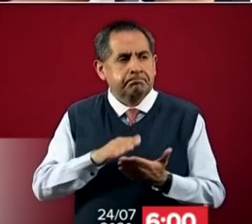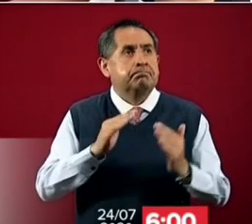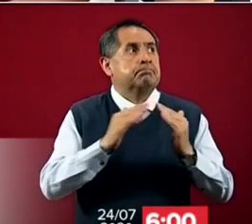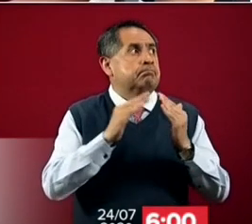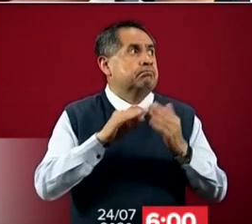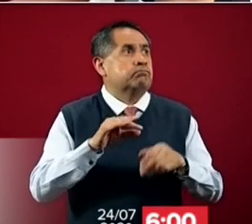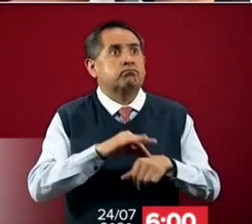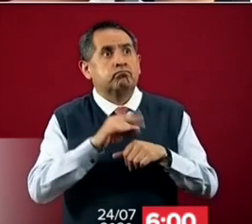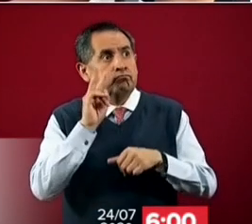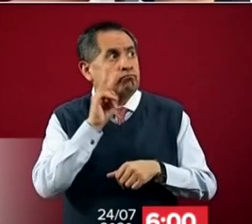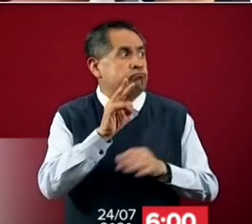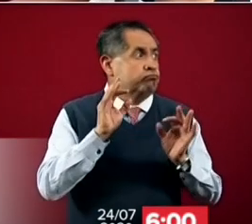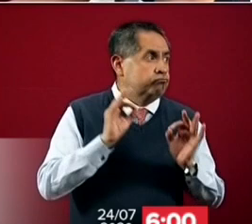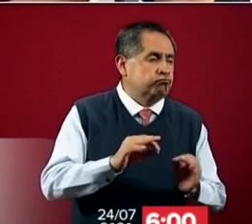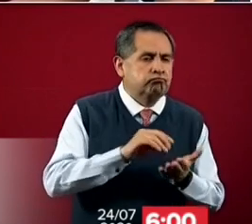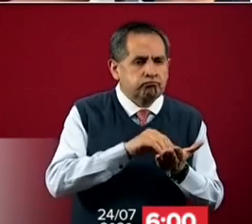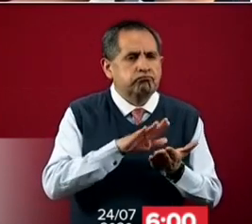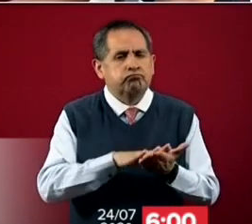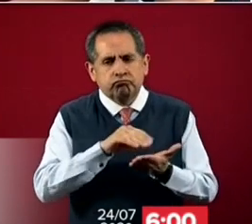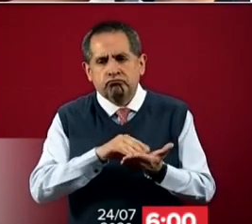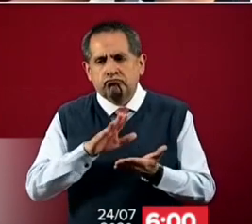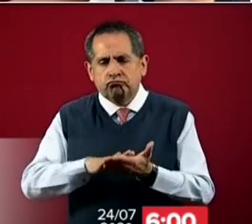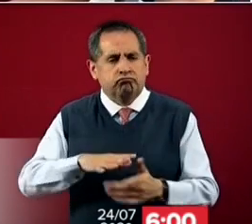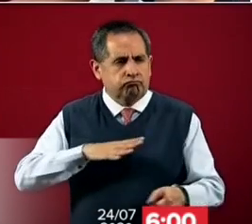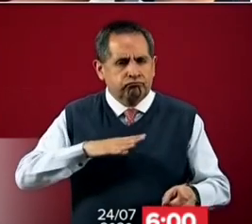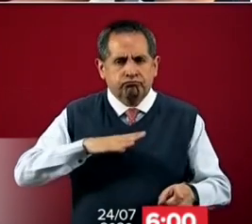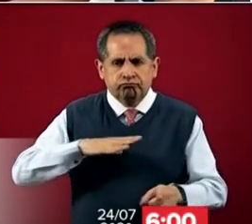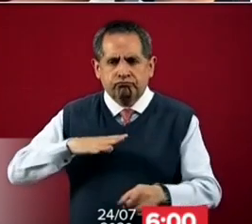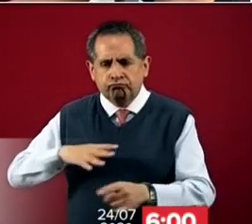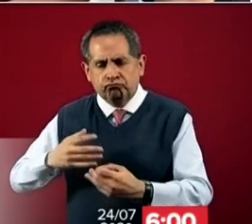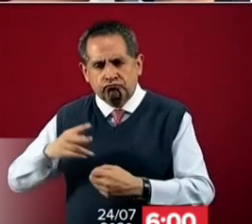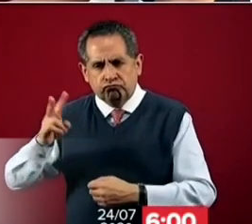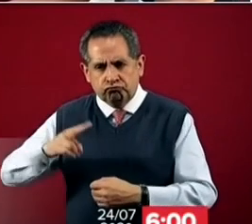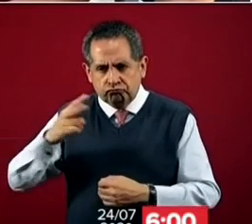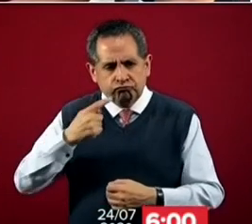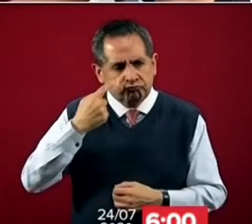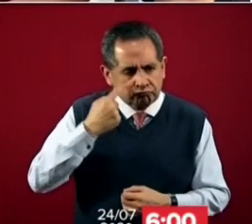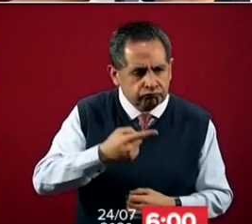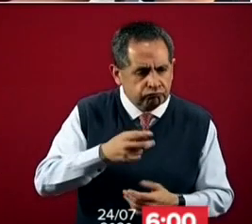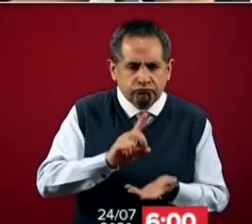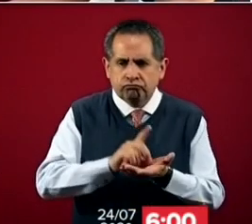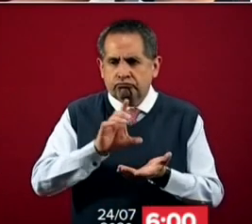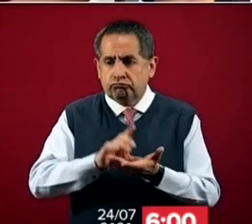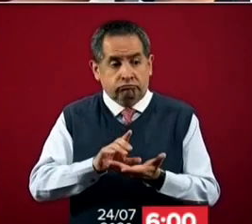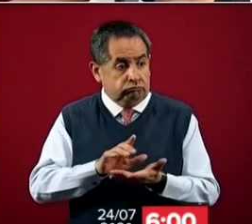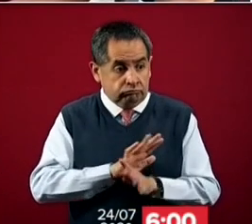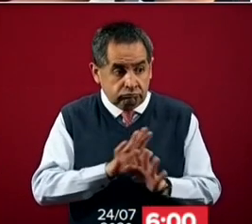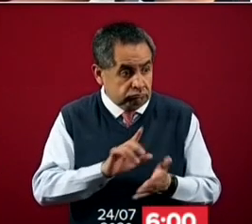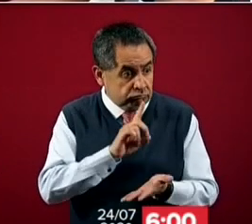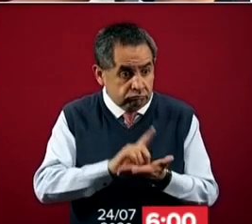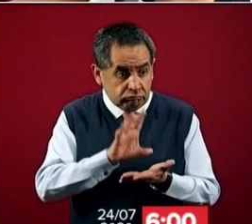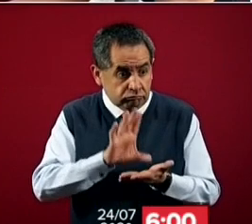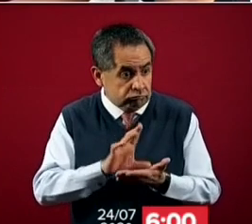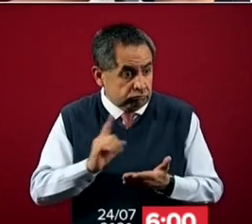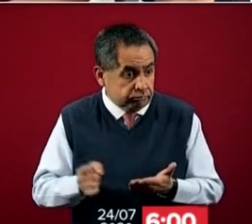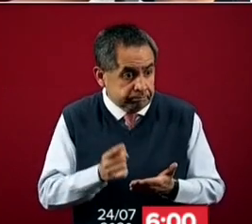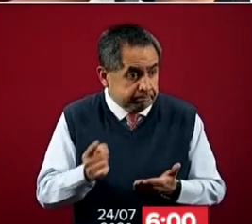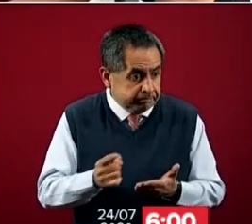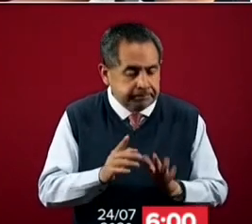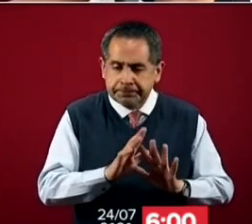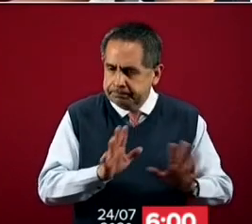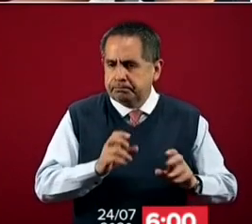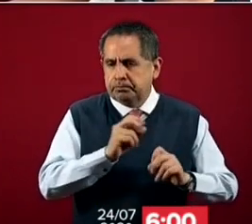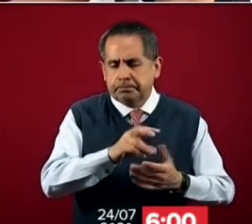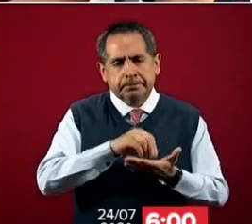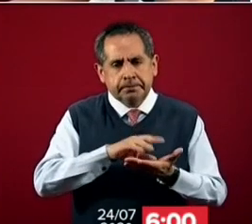para levantar la verificación de la discapacidad permanente. Ya que hay personas que